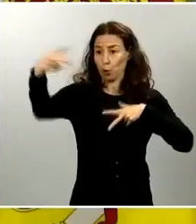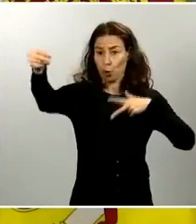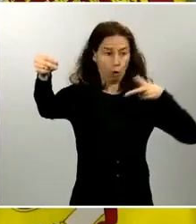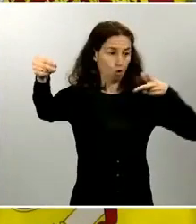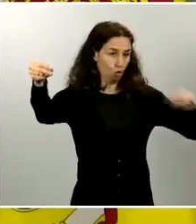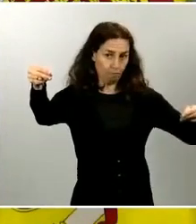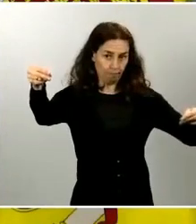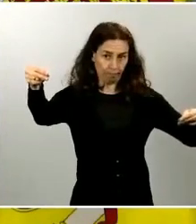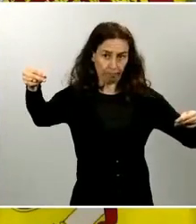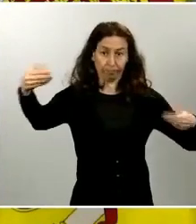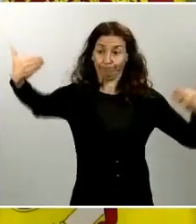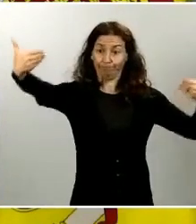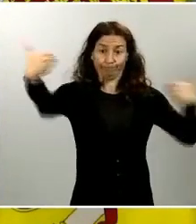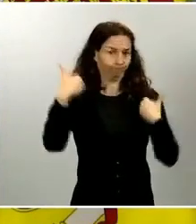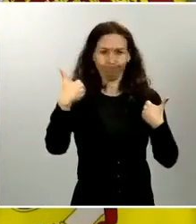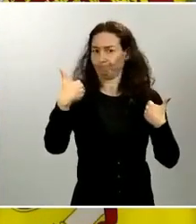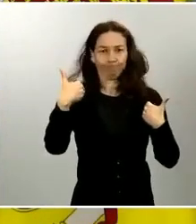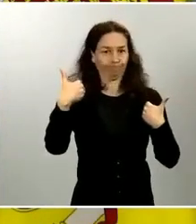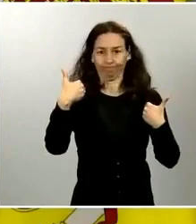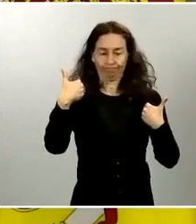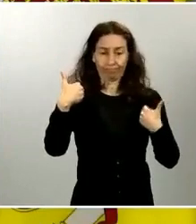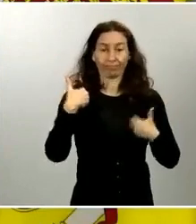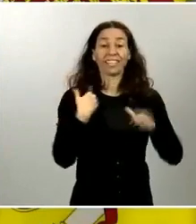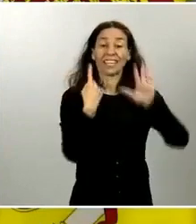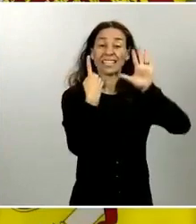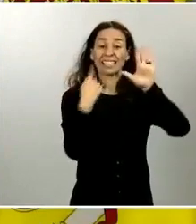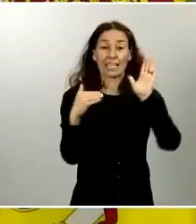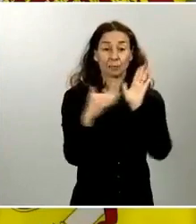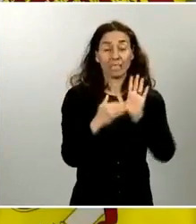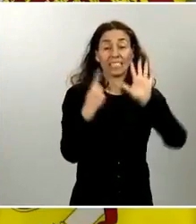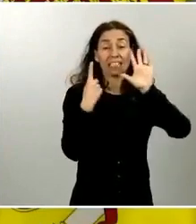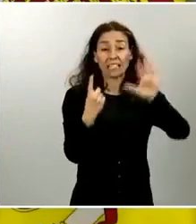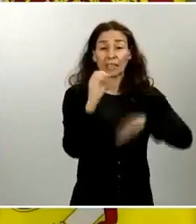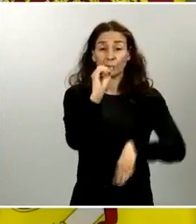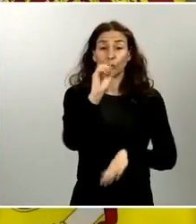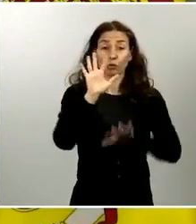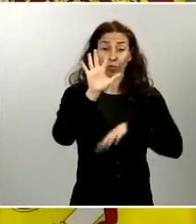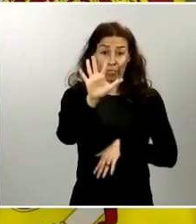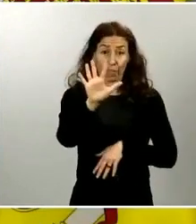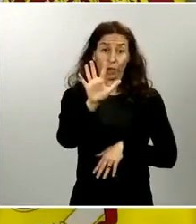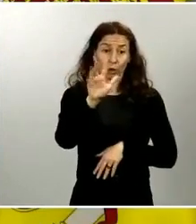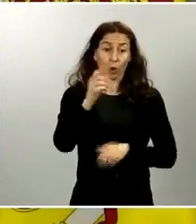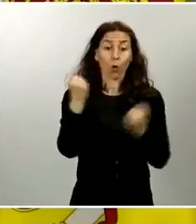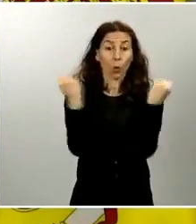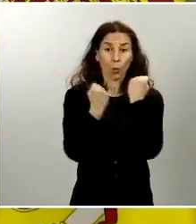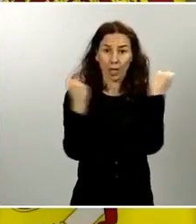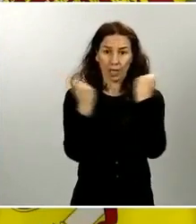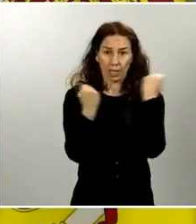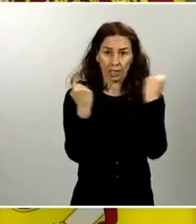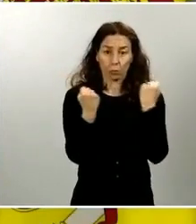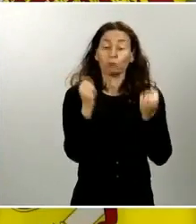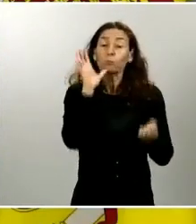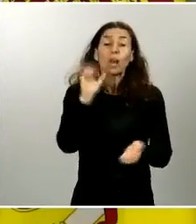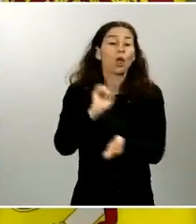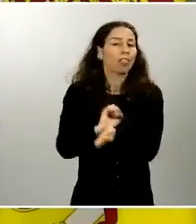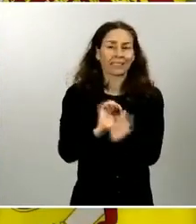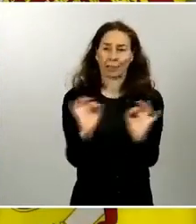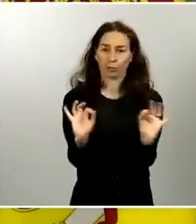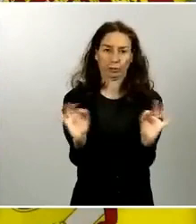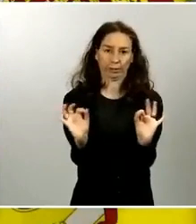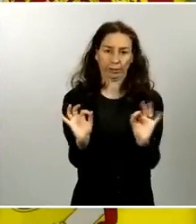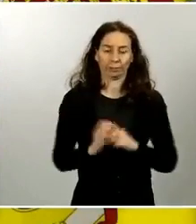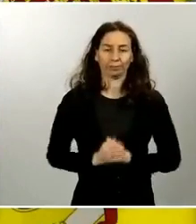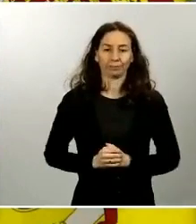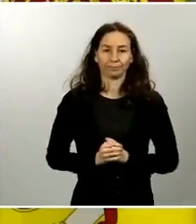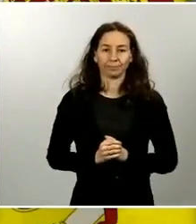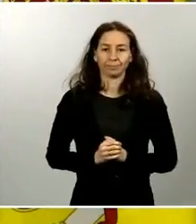y se han controlado a 6.605 vehículos no habiéndose realizado ninguna detención. Bien